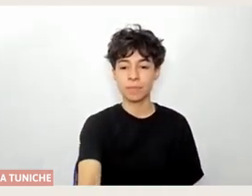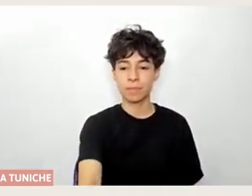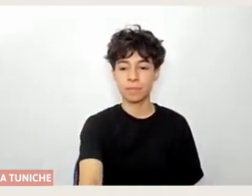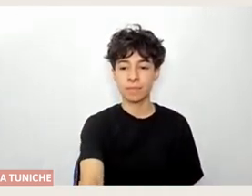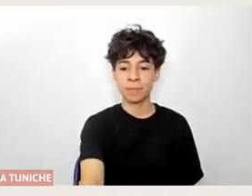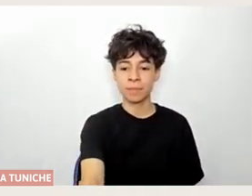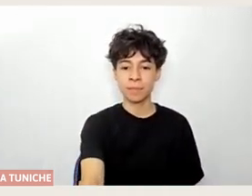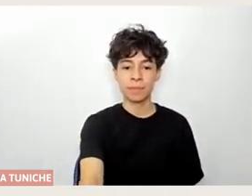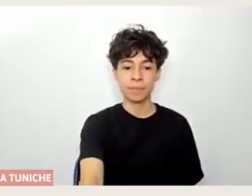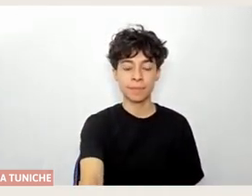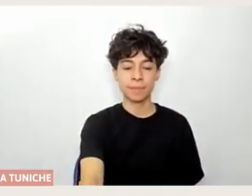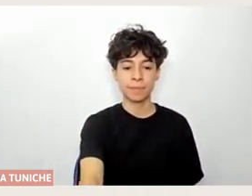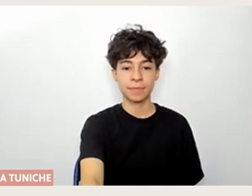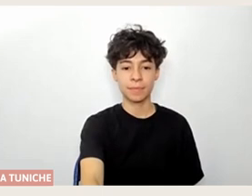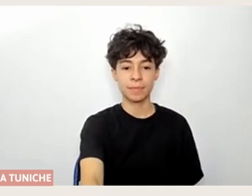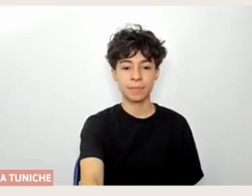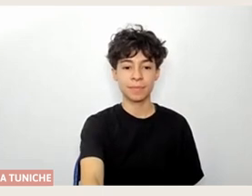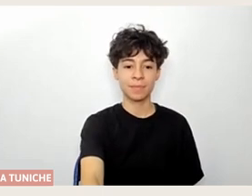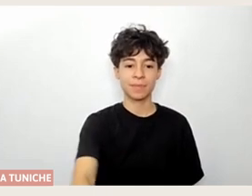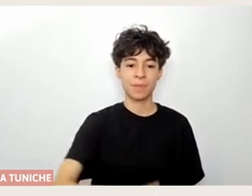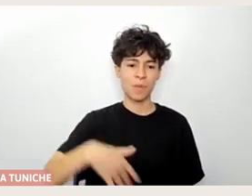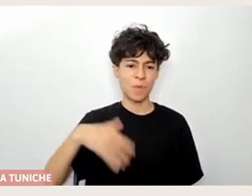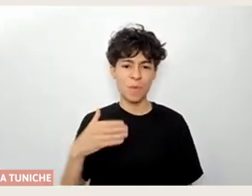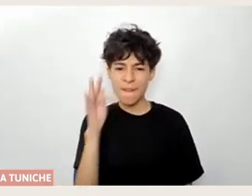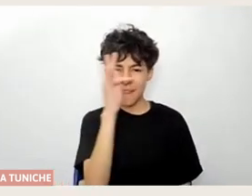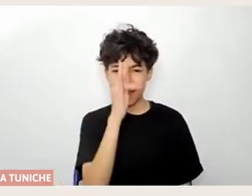Y un puro amor fluyendo por las redes sociales.